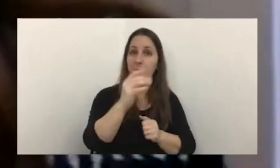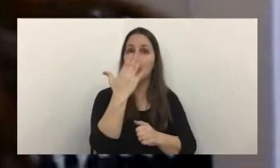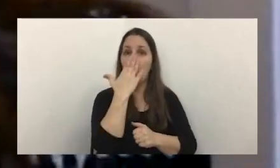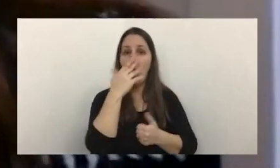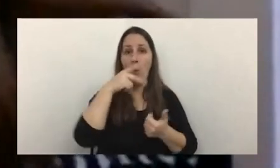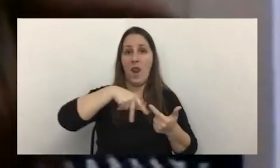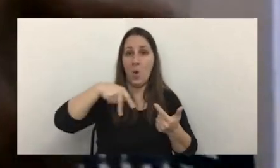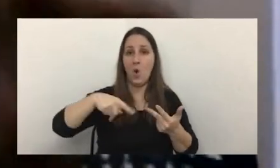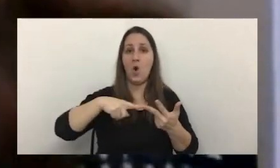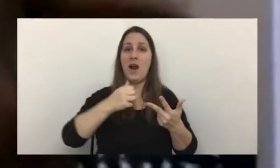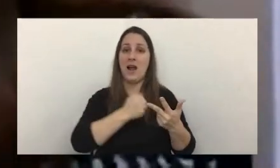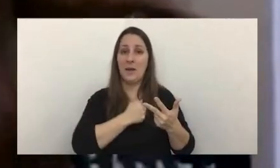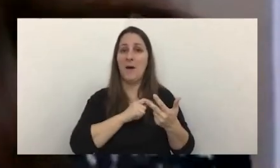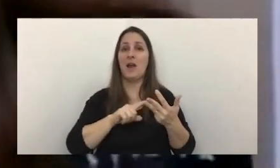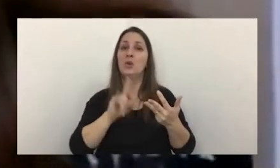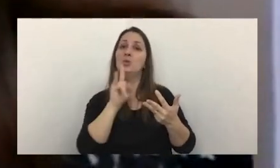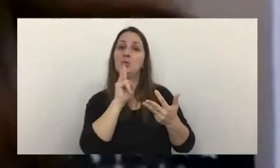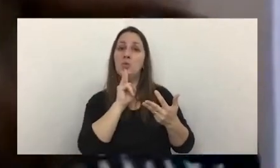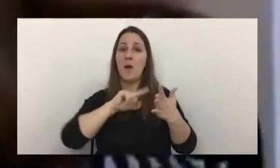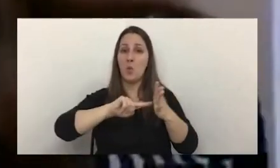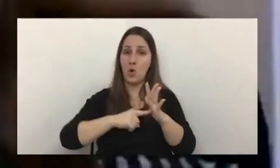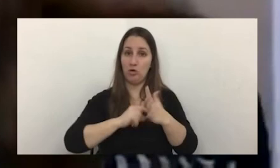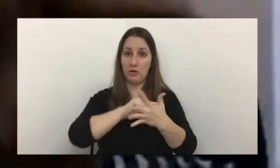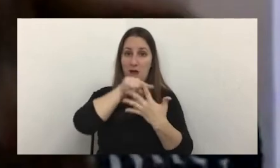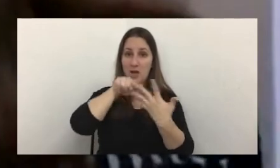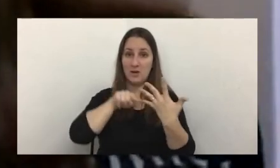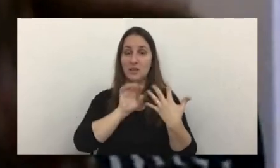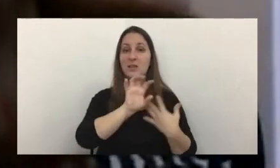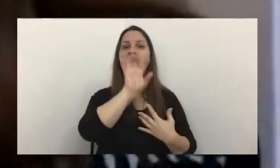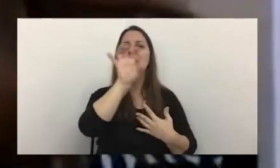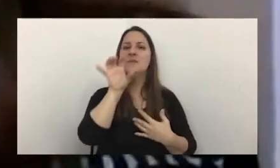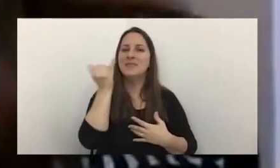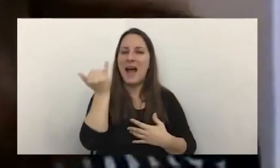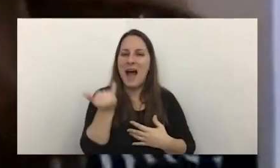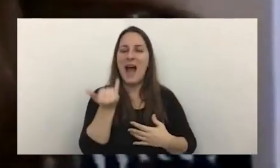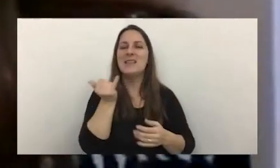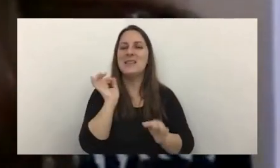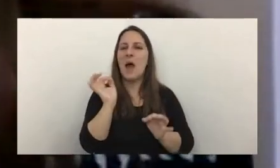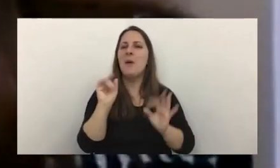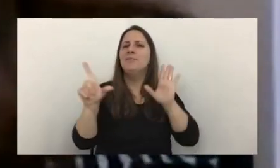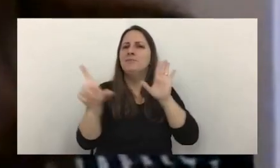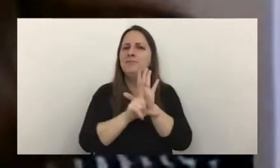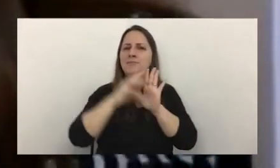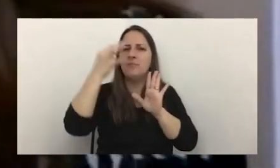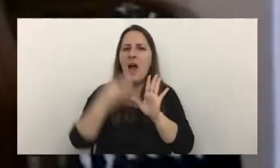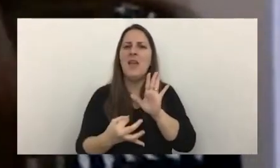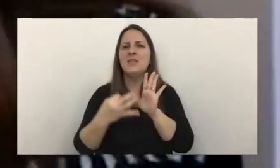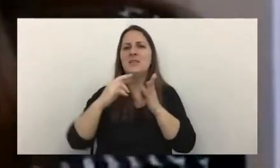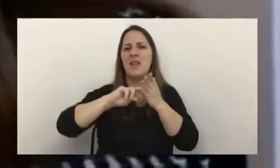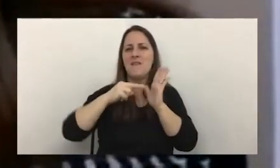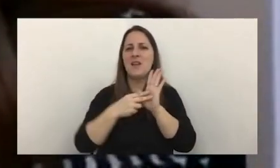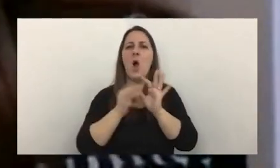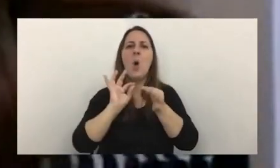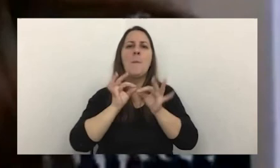Neuquén Catamarca Tucumán Buenos Aires ya tipifican y ya tienen legalizado un concepto de